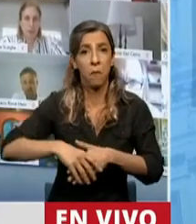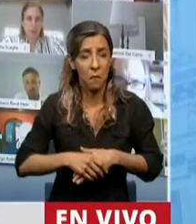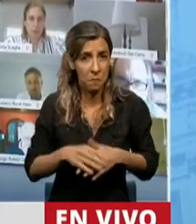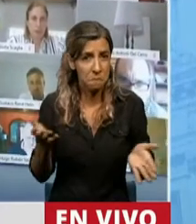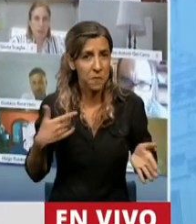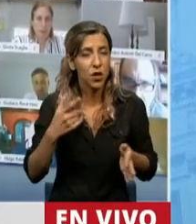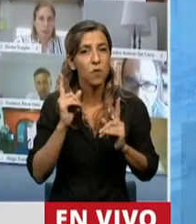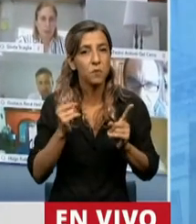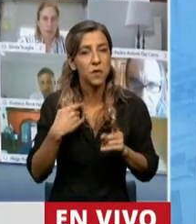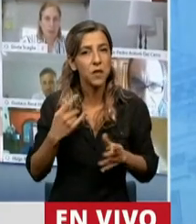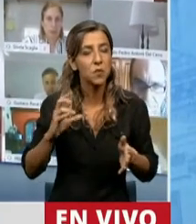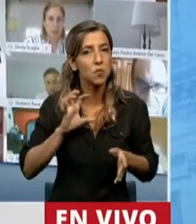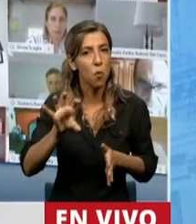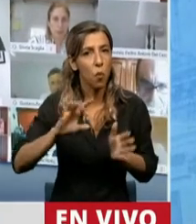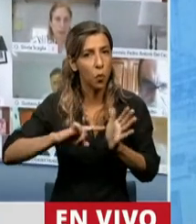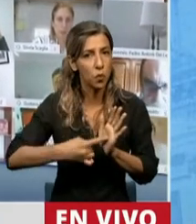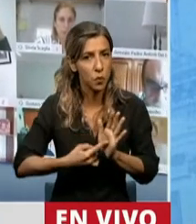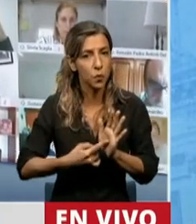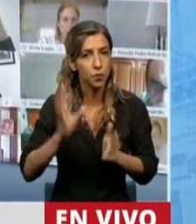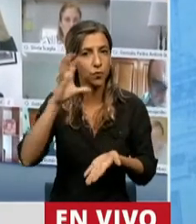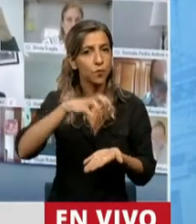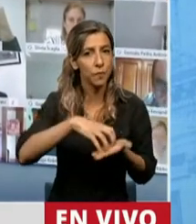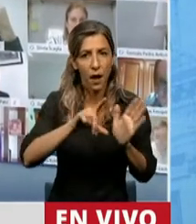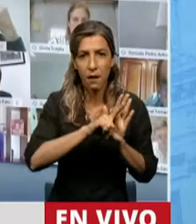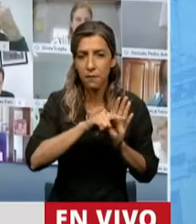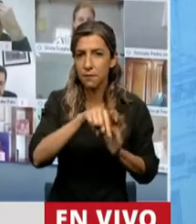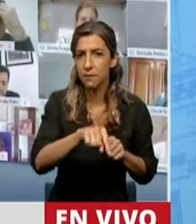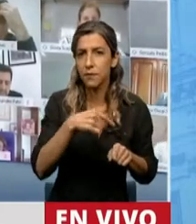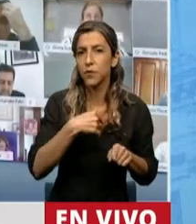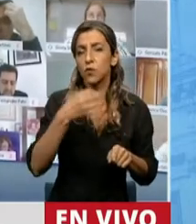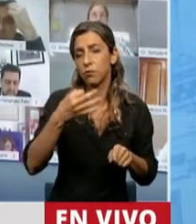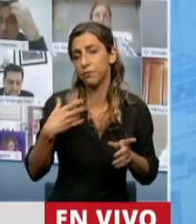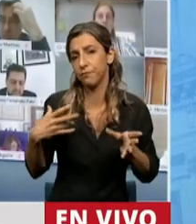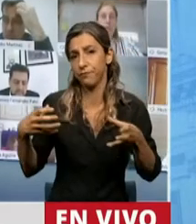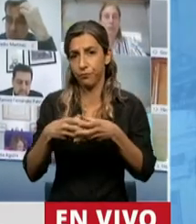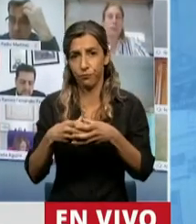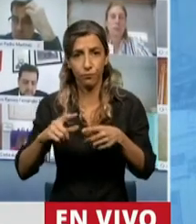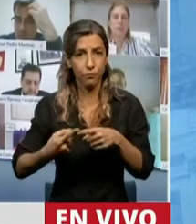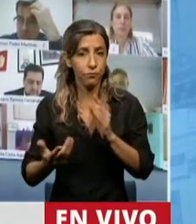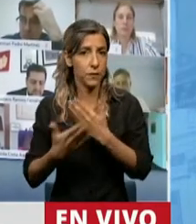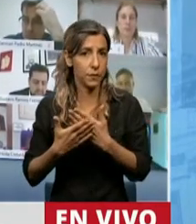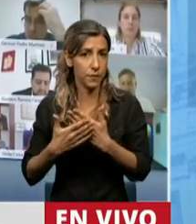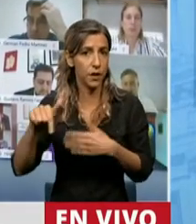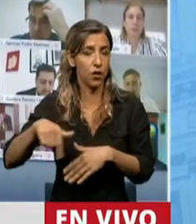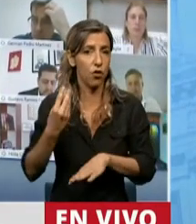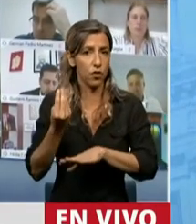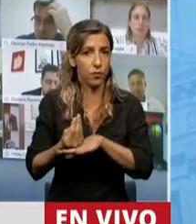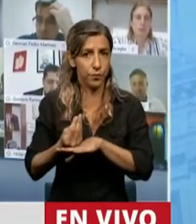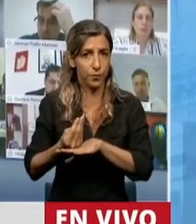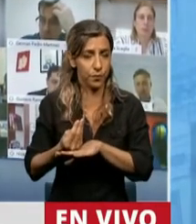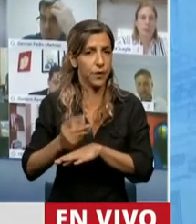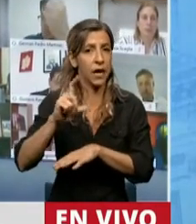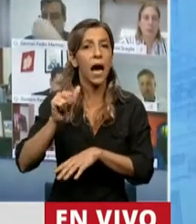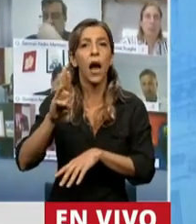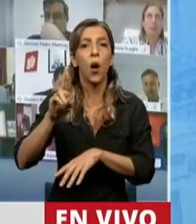legislatura, con la excepción de la banca del Frente de Izquierda, hoy ocupada por nuestro compañero Claudio de Le Carbonara,